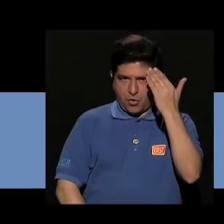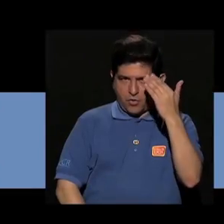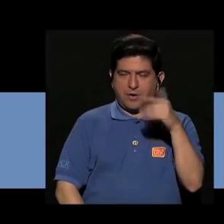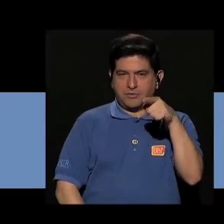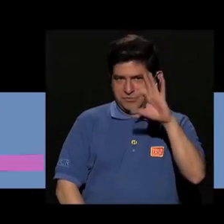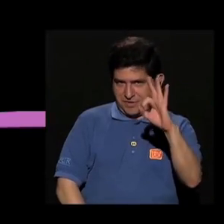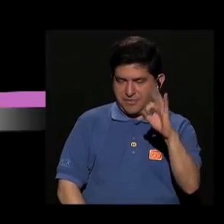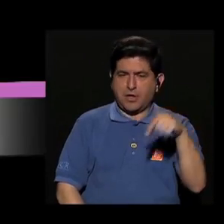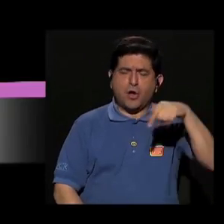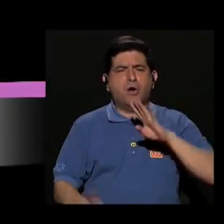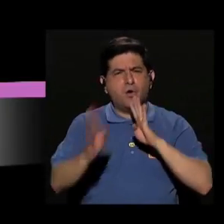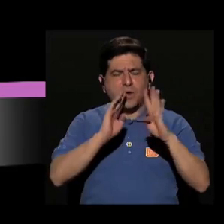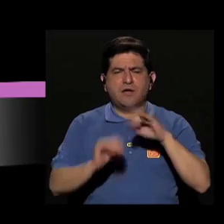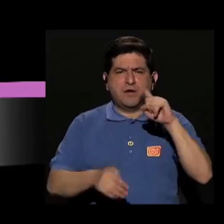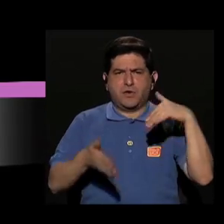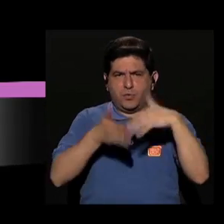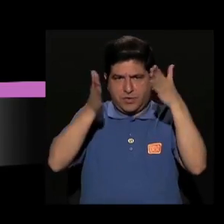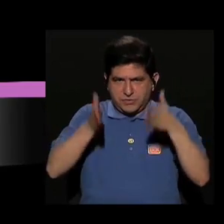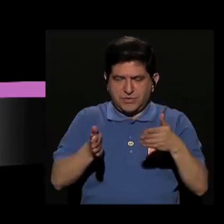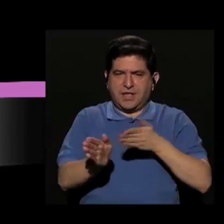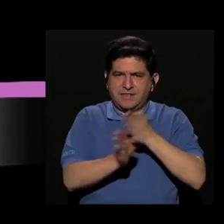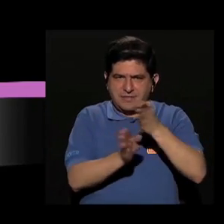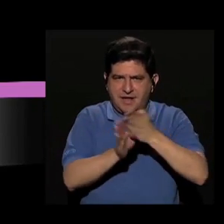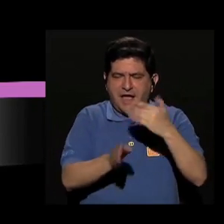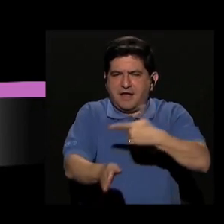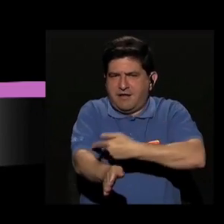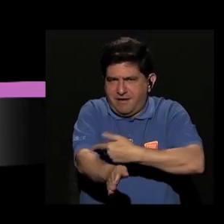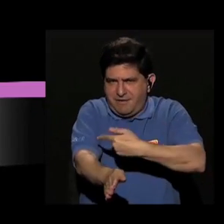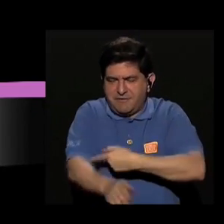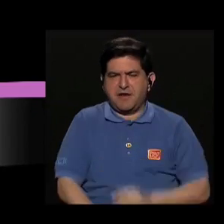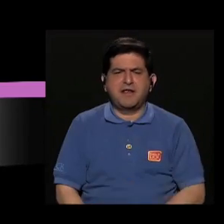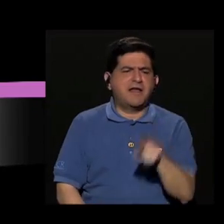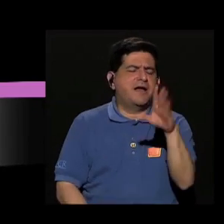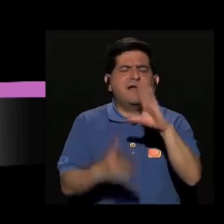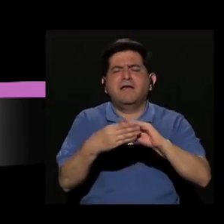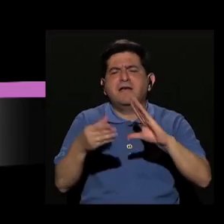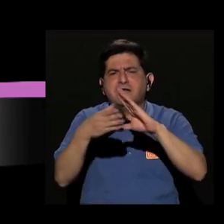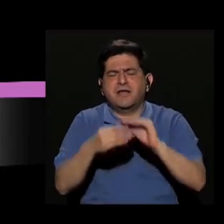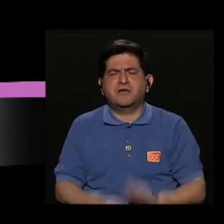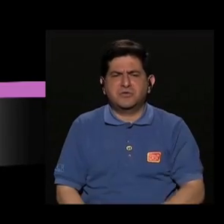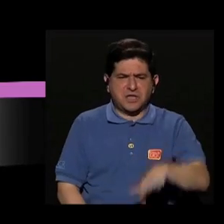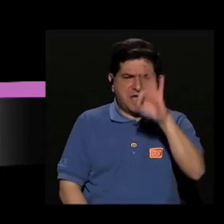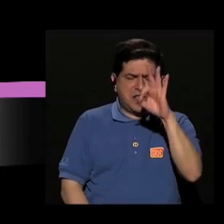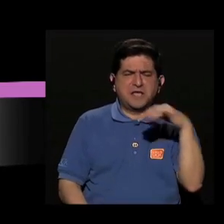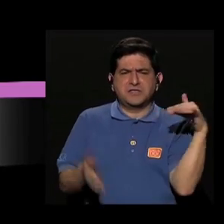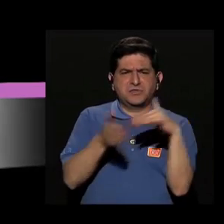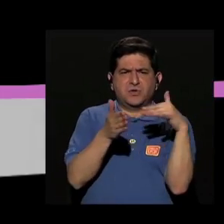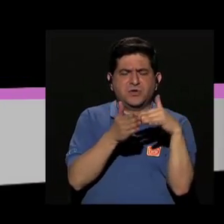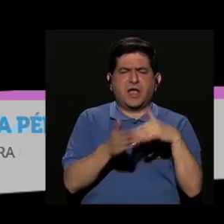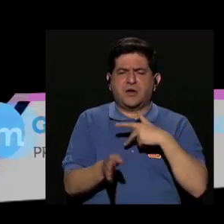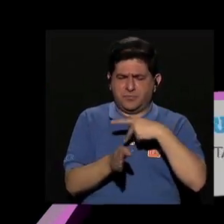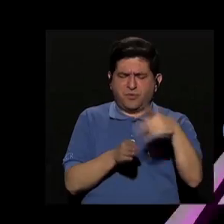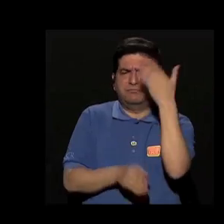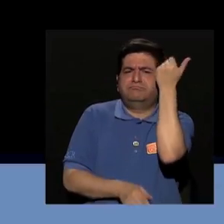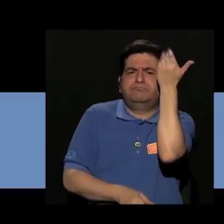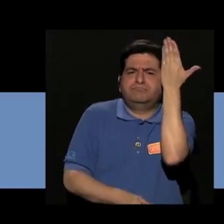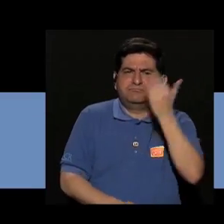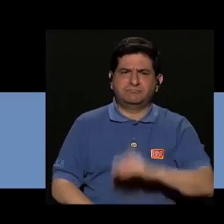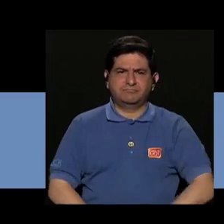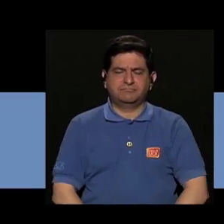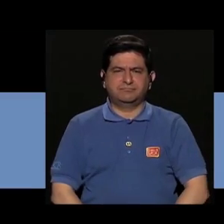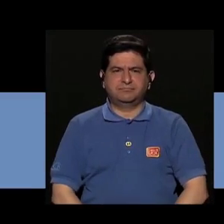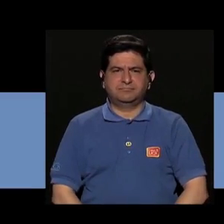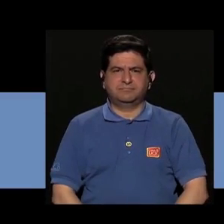Hola, ¿qué tal? Hoy conversamos con una estudiante de la carrera de enfermería que nos contó por qué eligió estudiar esta profesión.